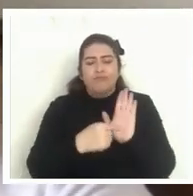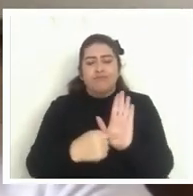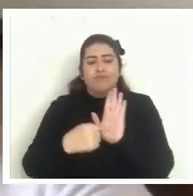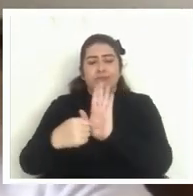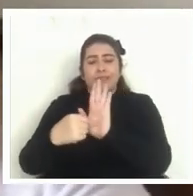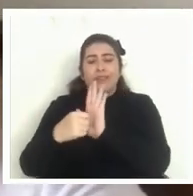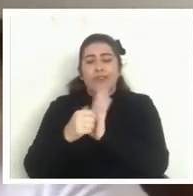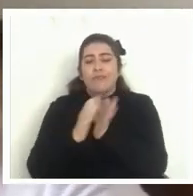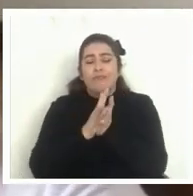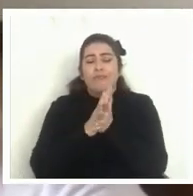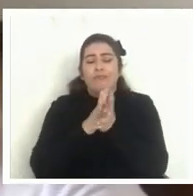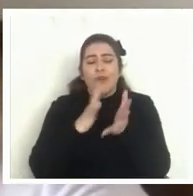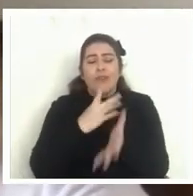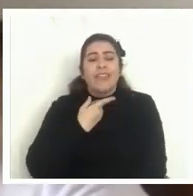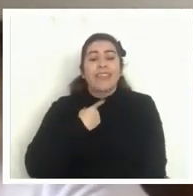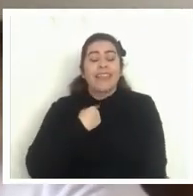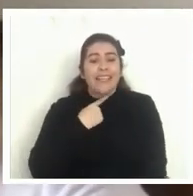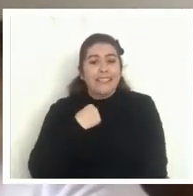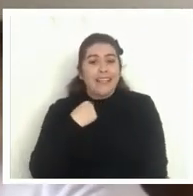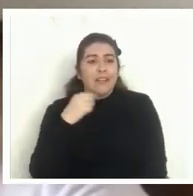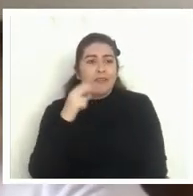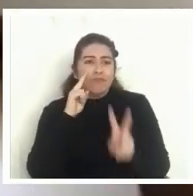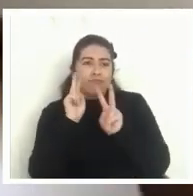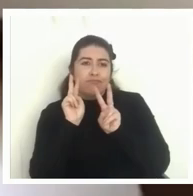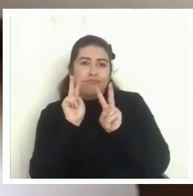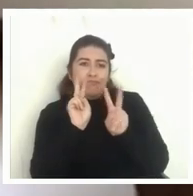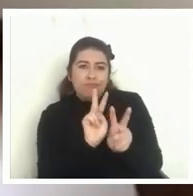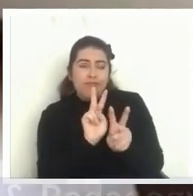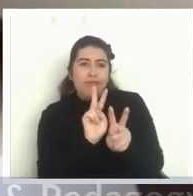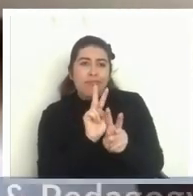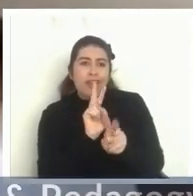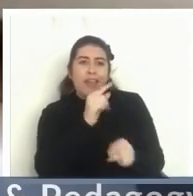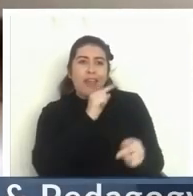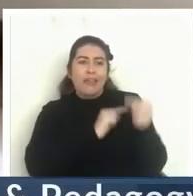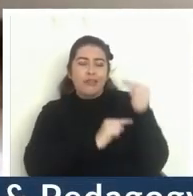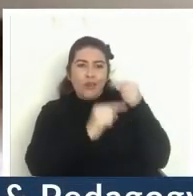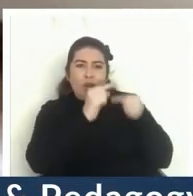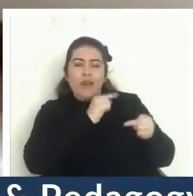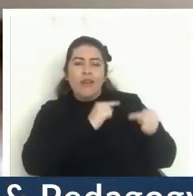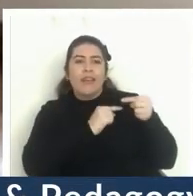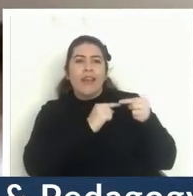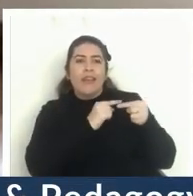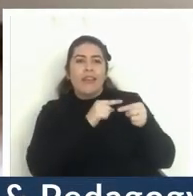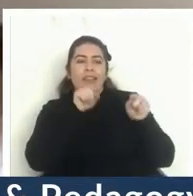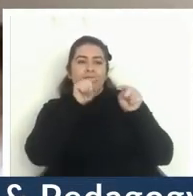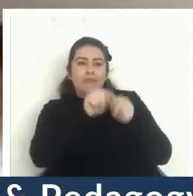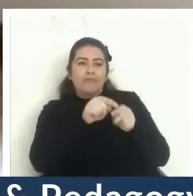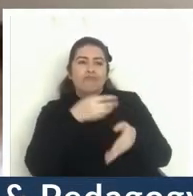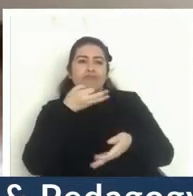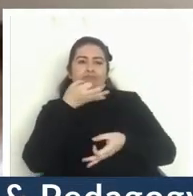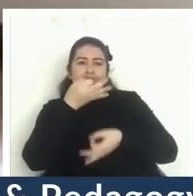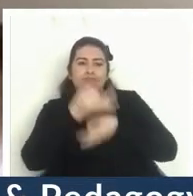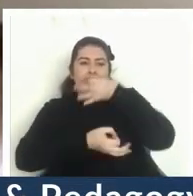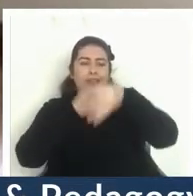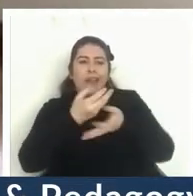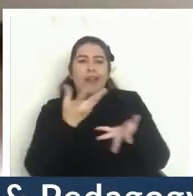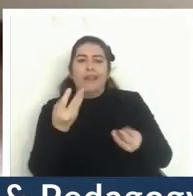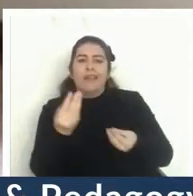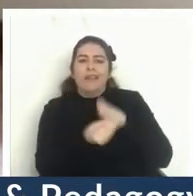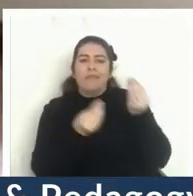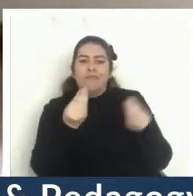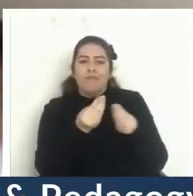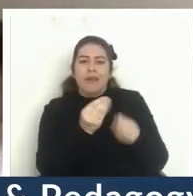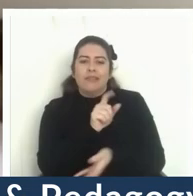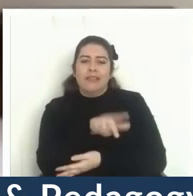interesantes y es tan interesante escuchar la historia cierto desde adentro de qué es lo que está sucediendo cierto